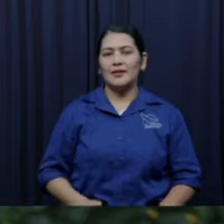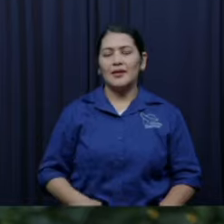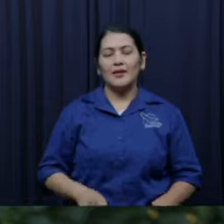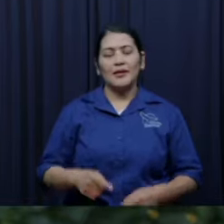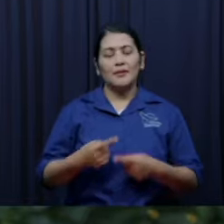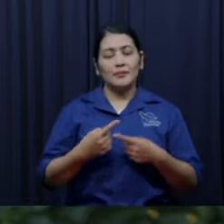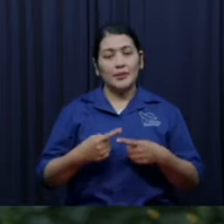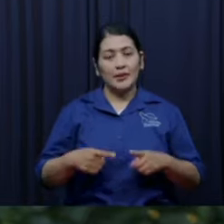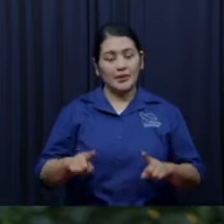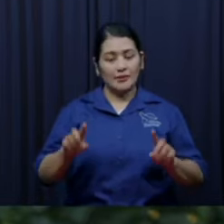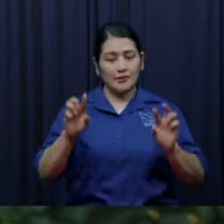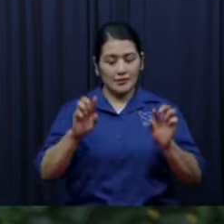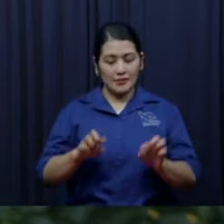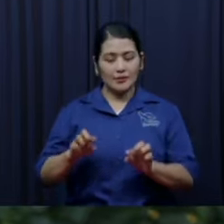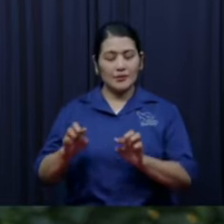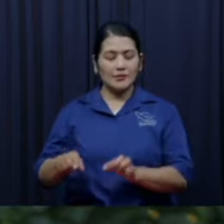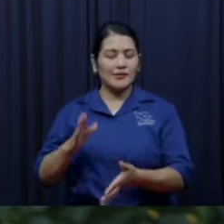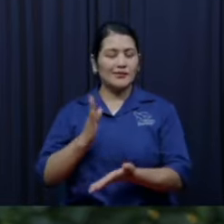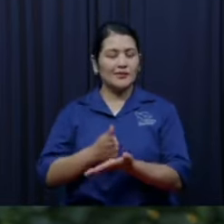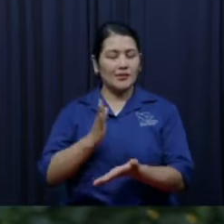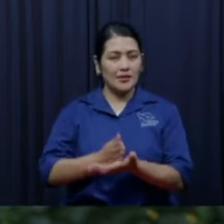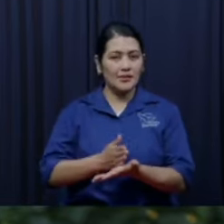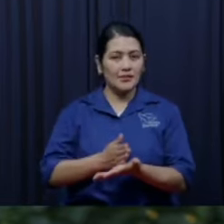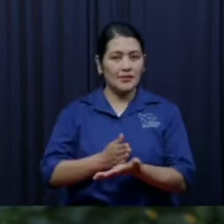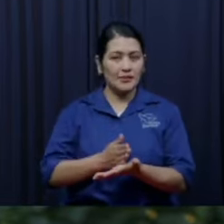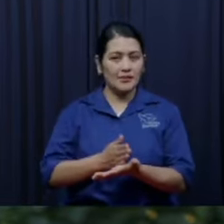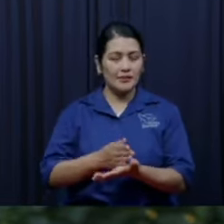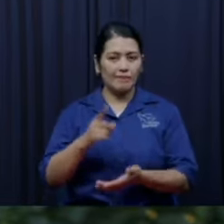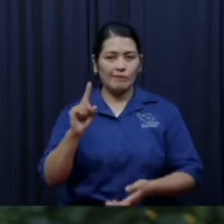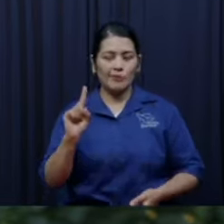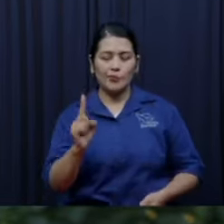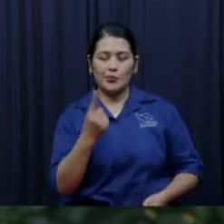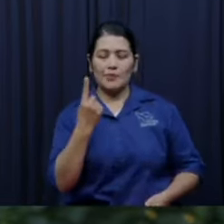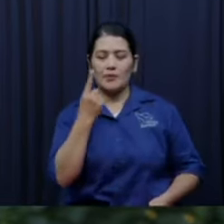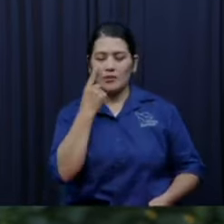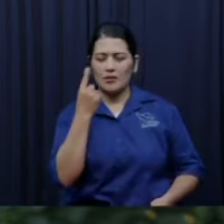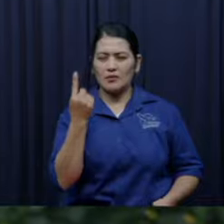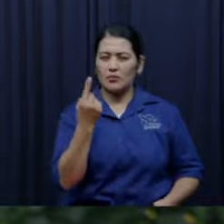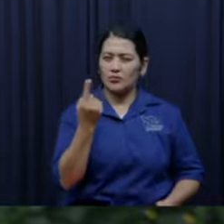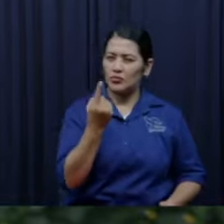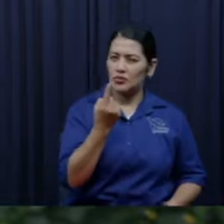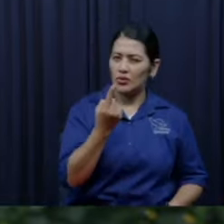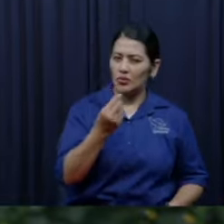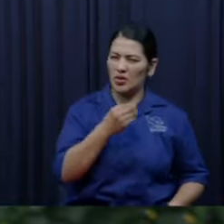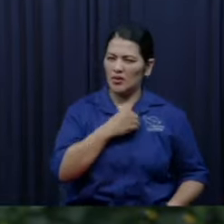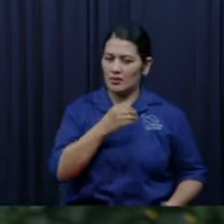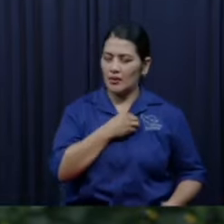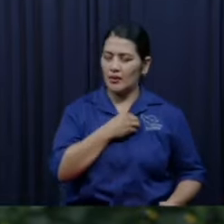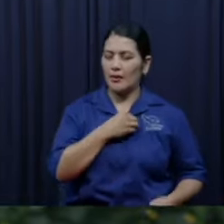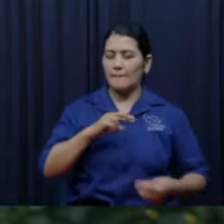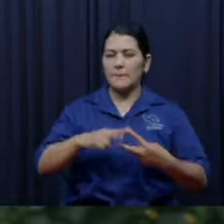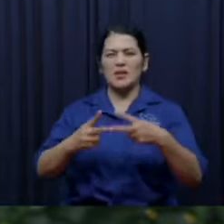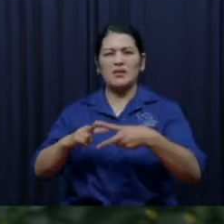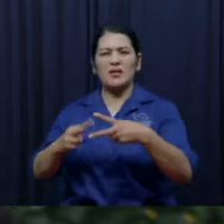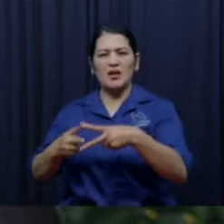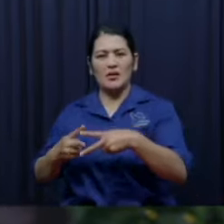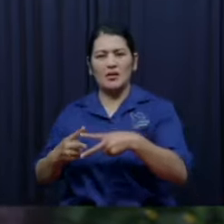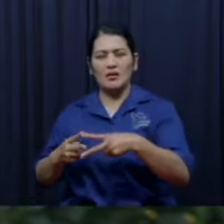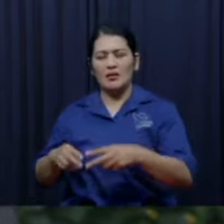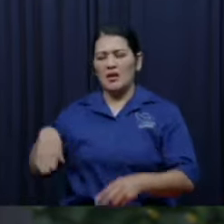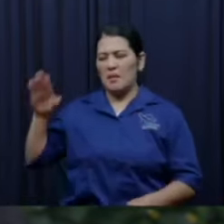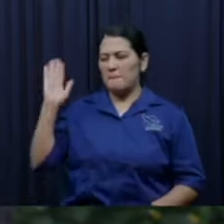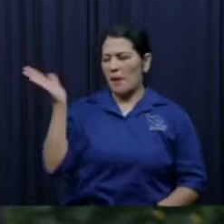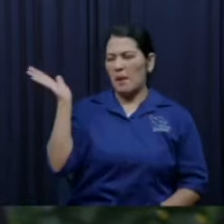primero que busca es la violencia el insulto la violencia esos son necios y esa